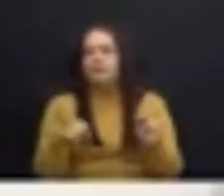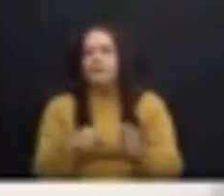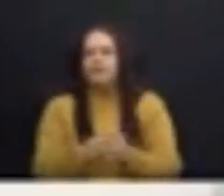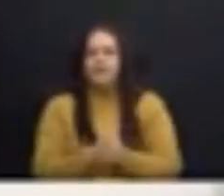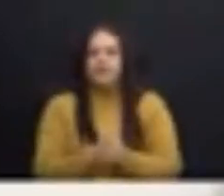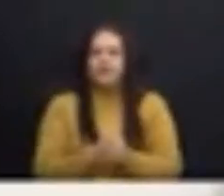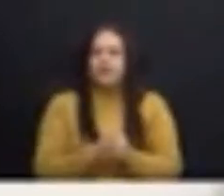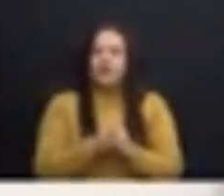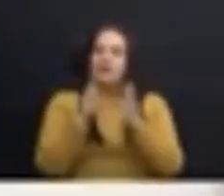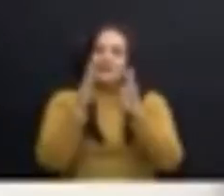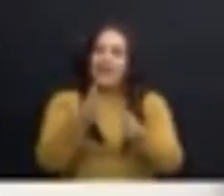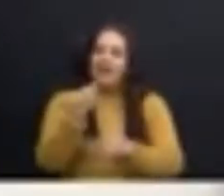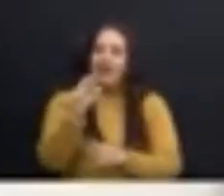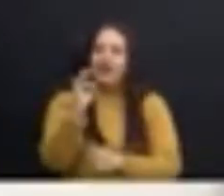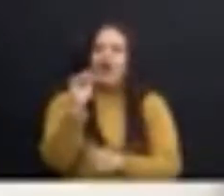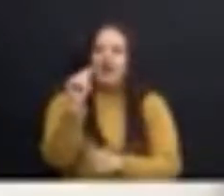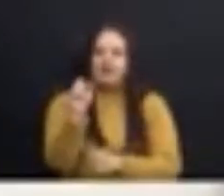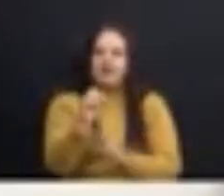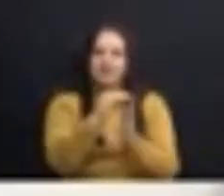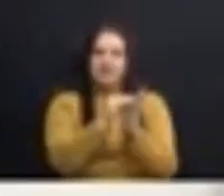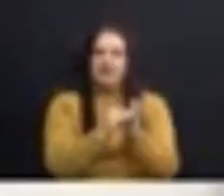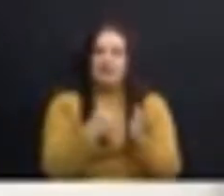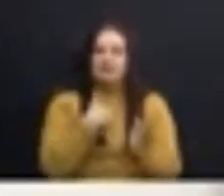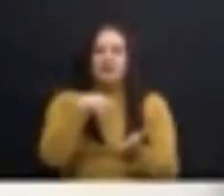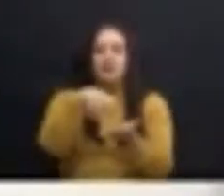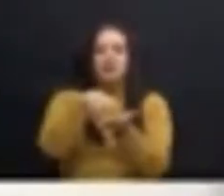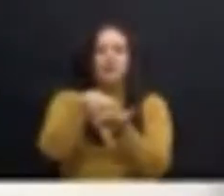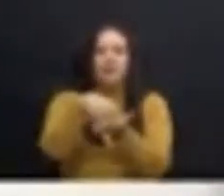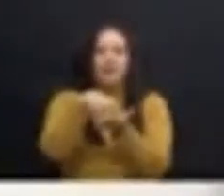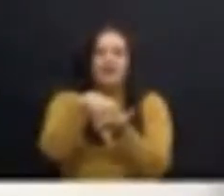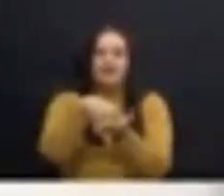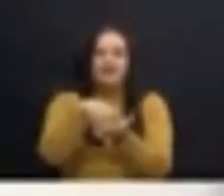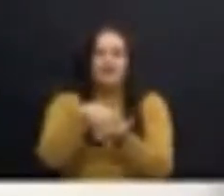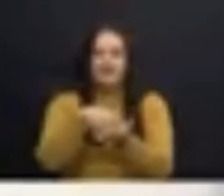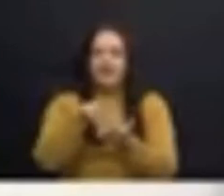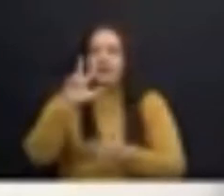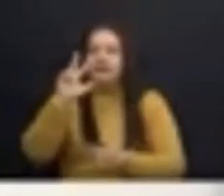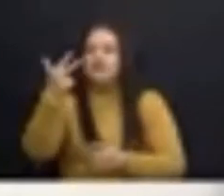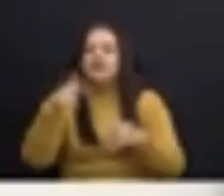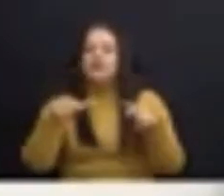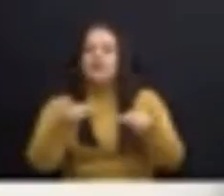Quiero dejar en actas que tengo dudas al respecto. Tercer lugar,